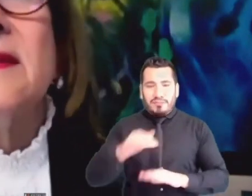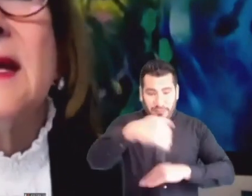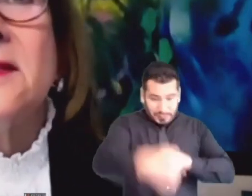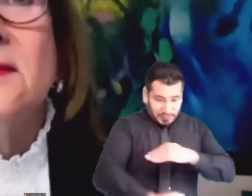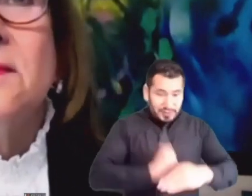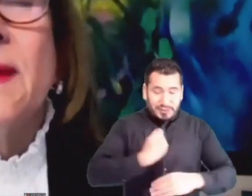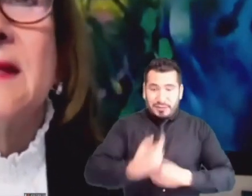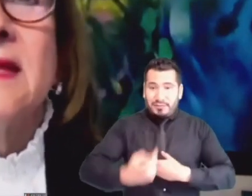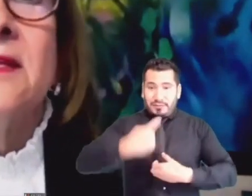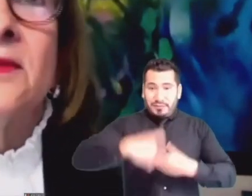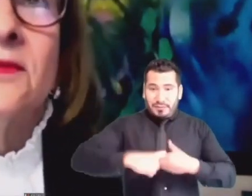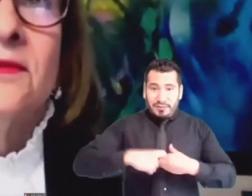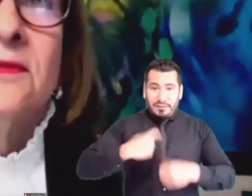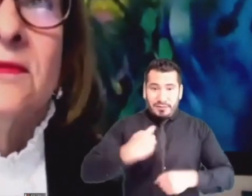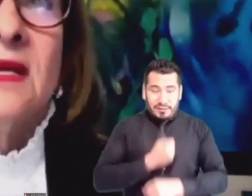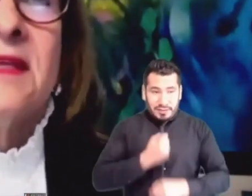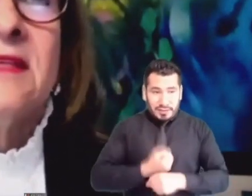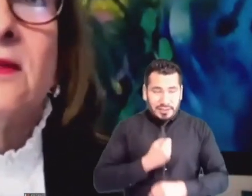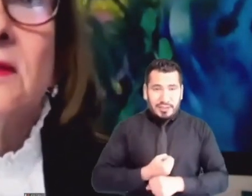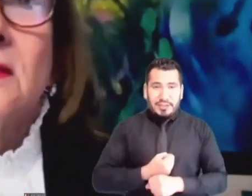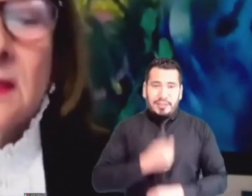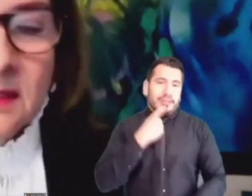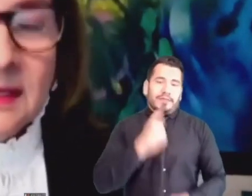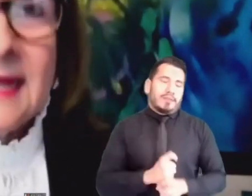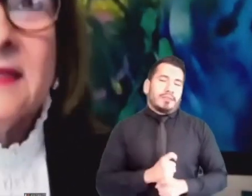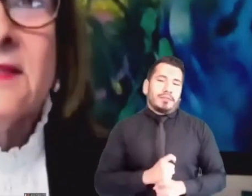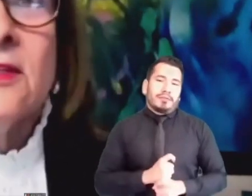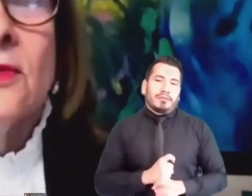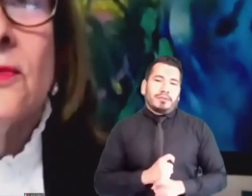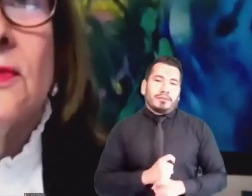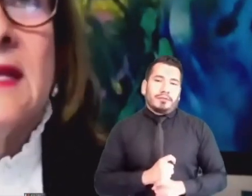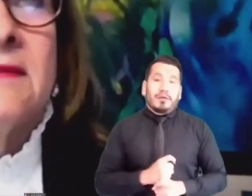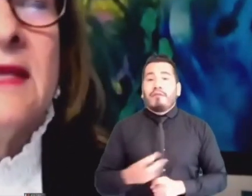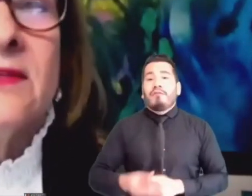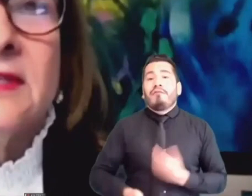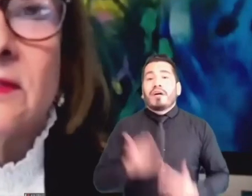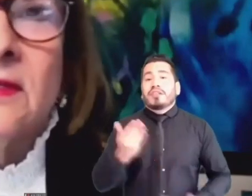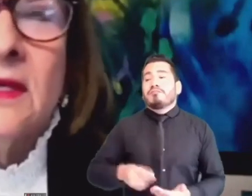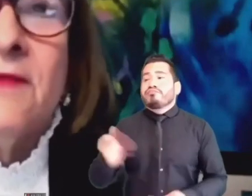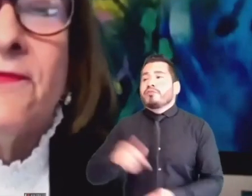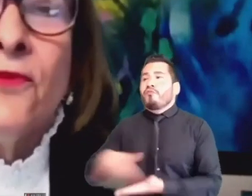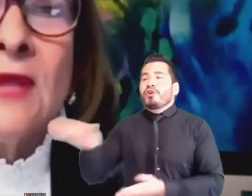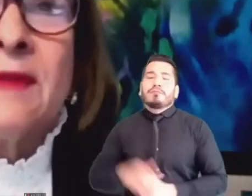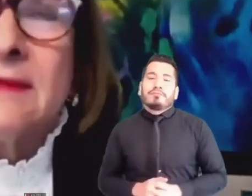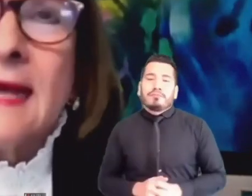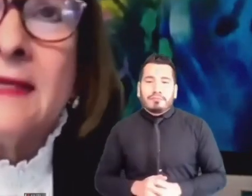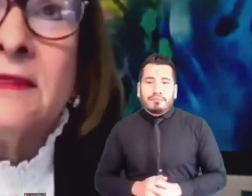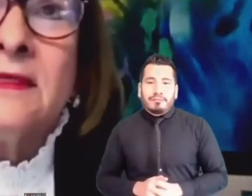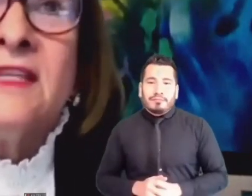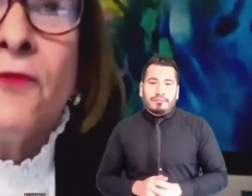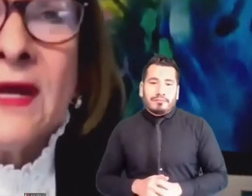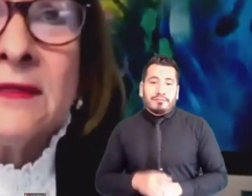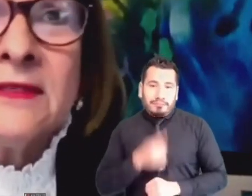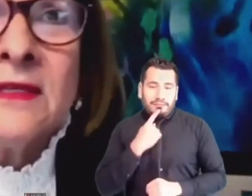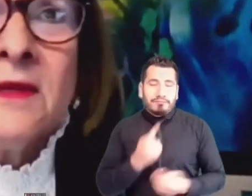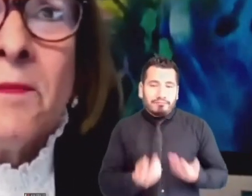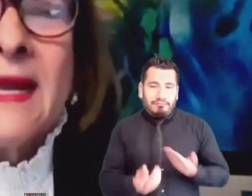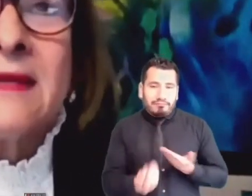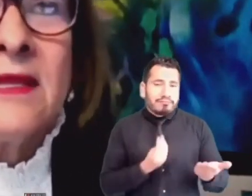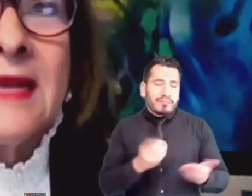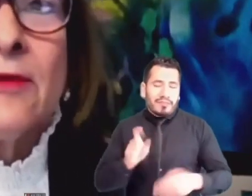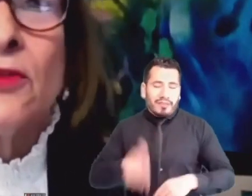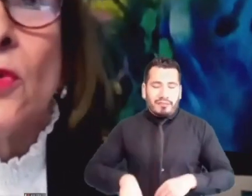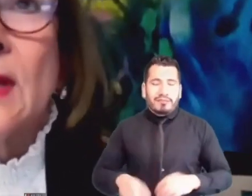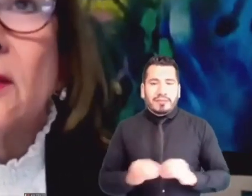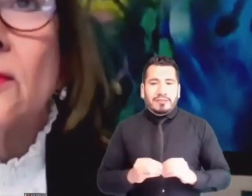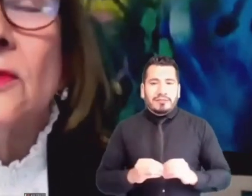facilidad para salir. Es decir, requisitos y exigencias fundamentales y fuertes para